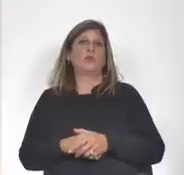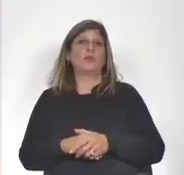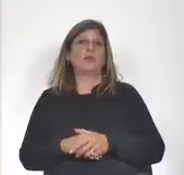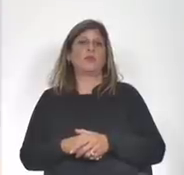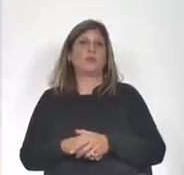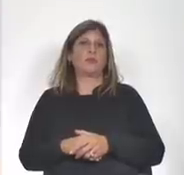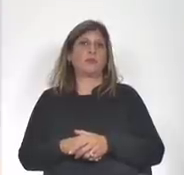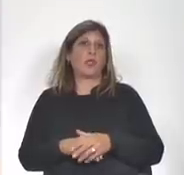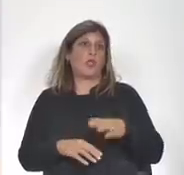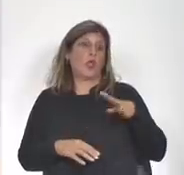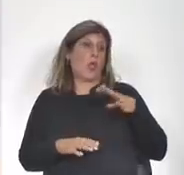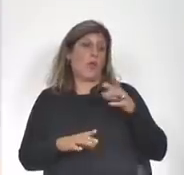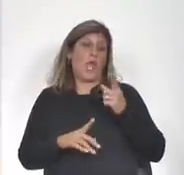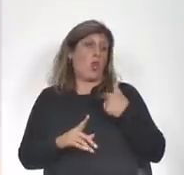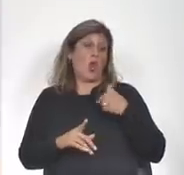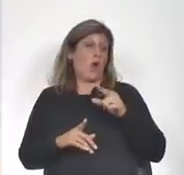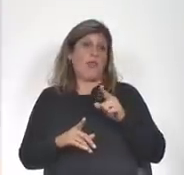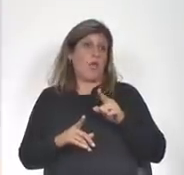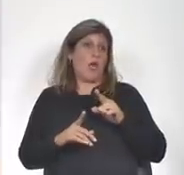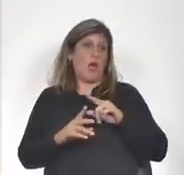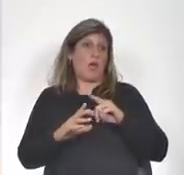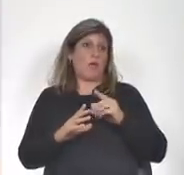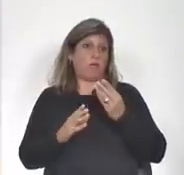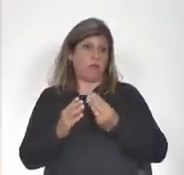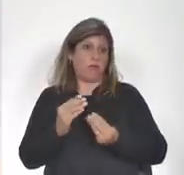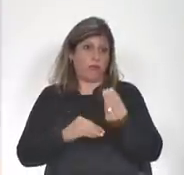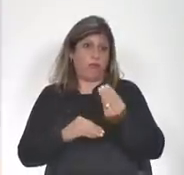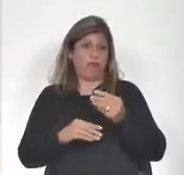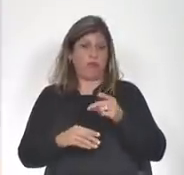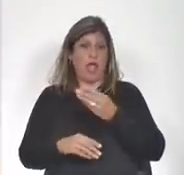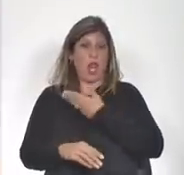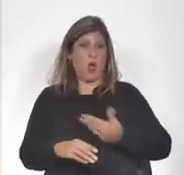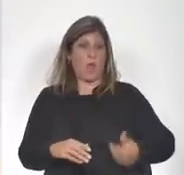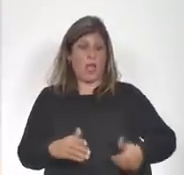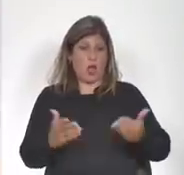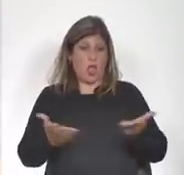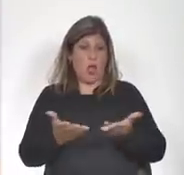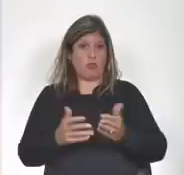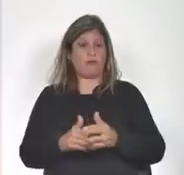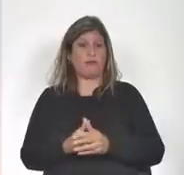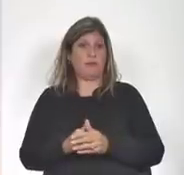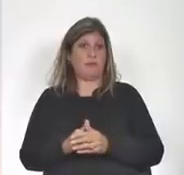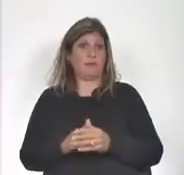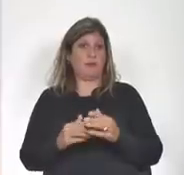todavía no había asumido el gobierno actual cosa que es así